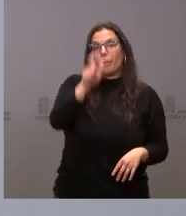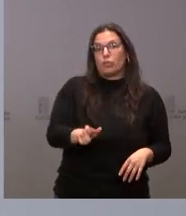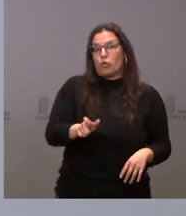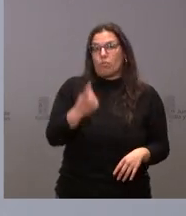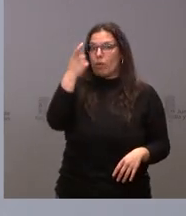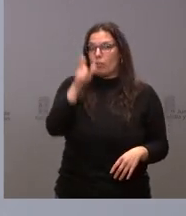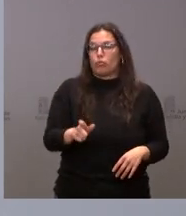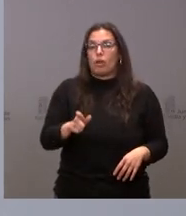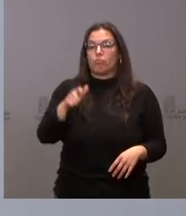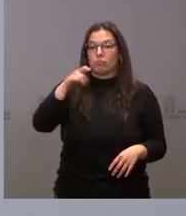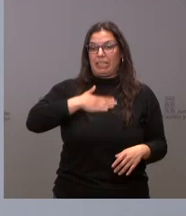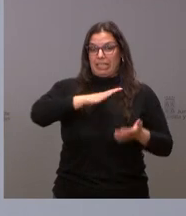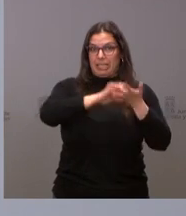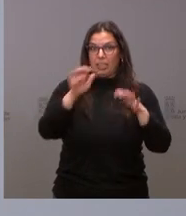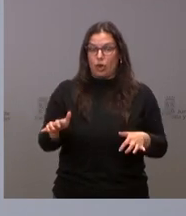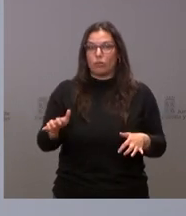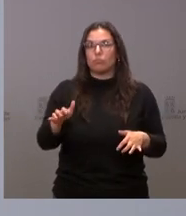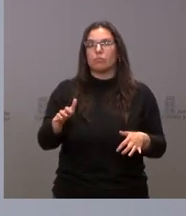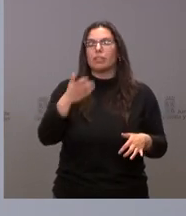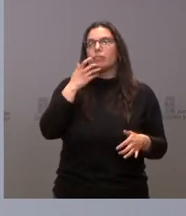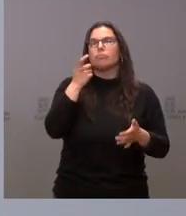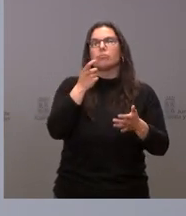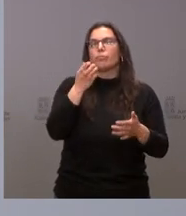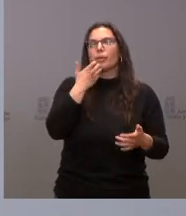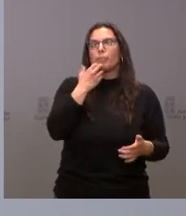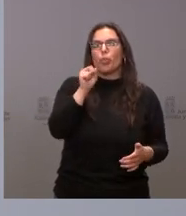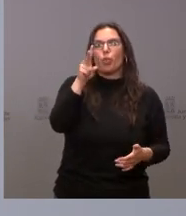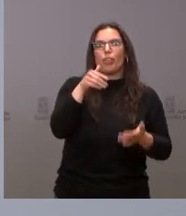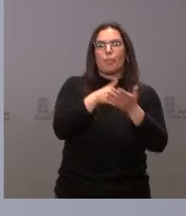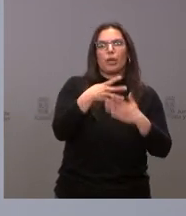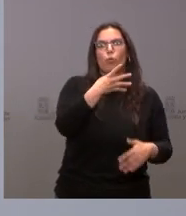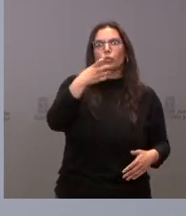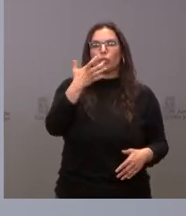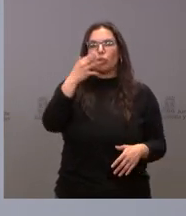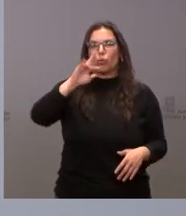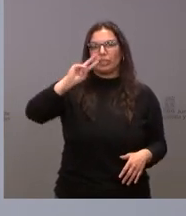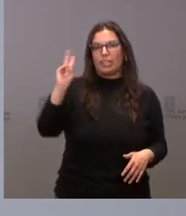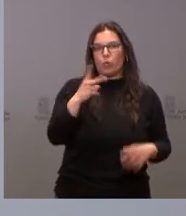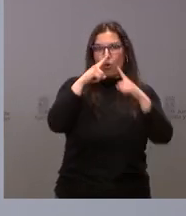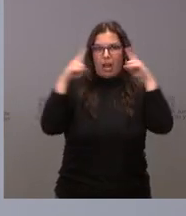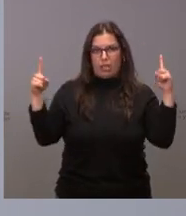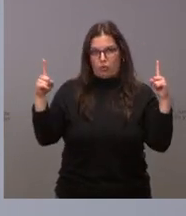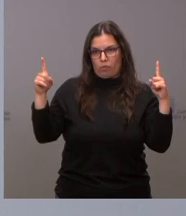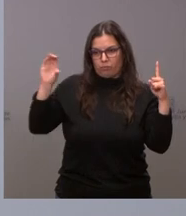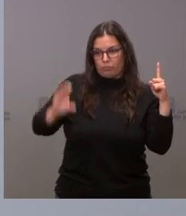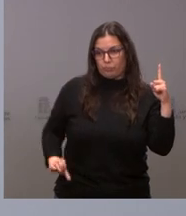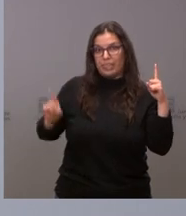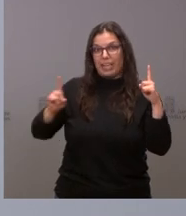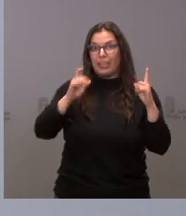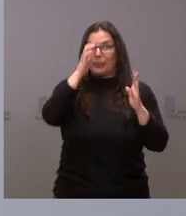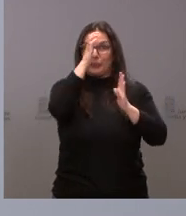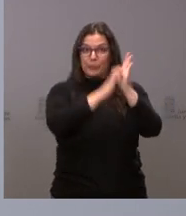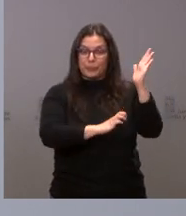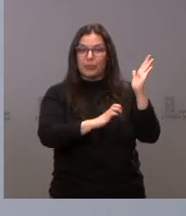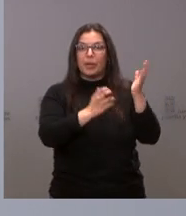contribuyente de Castilla y León con una cuota líquida de 12.450 euros al año la rebaja fiscal que